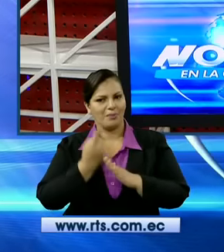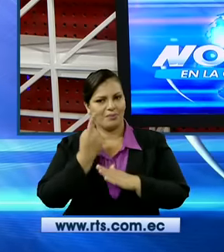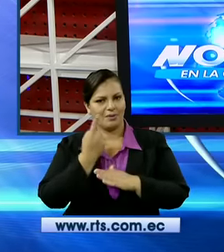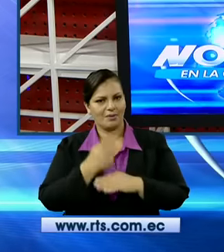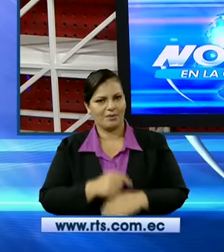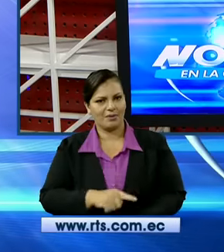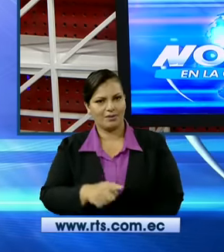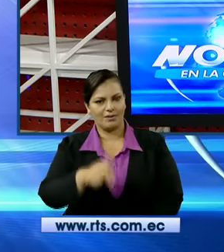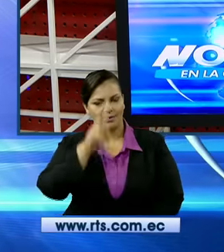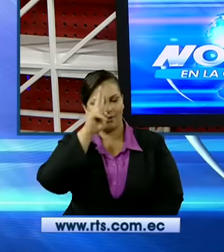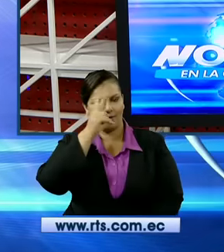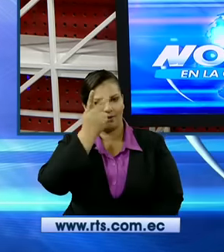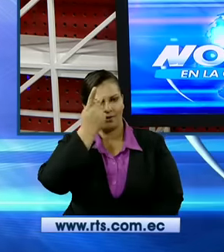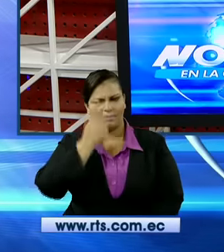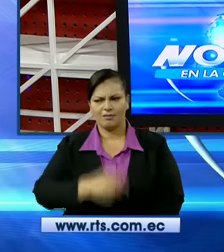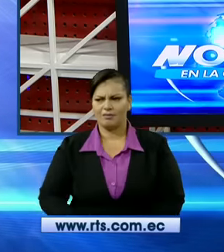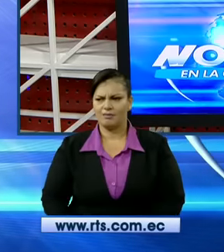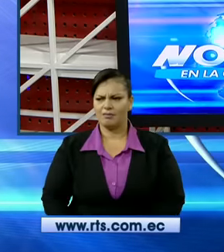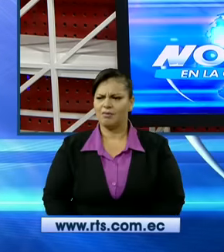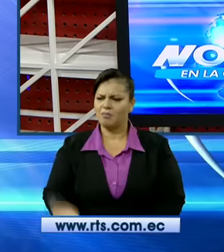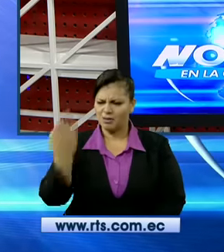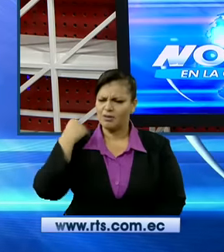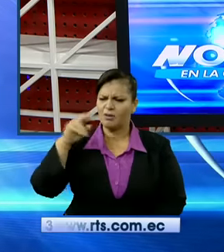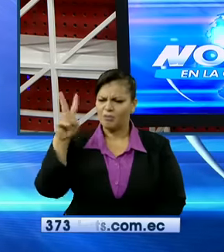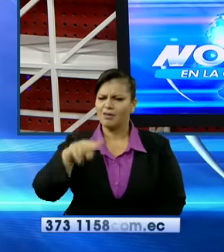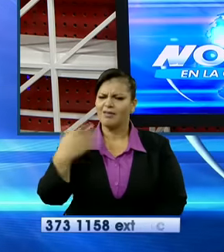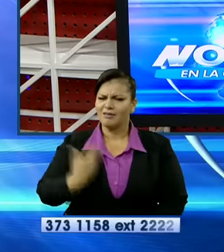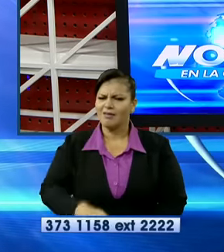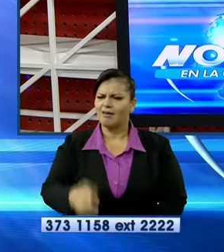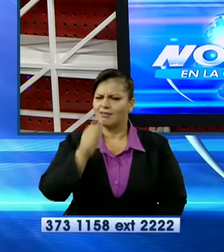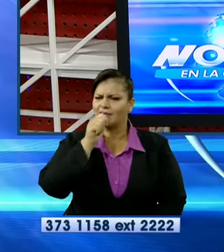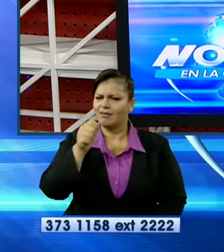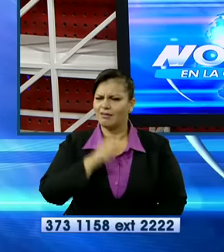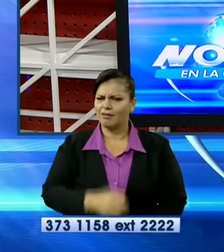Ah, pero sale, pues el viernes salió, pues. Y va a salir mañana.